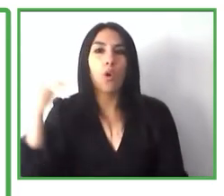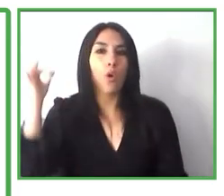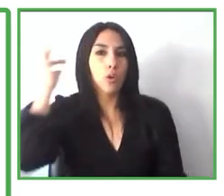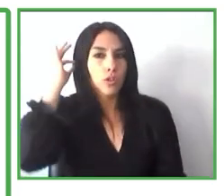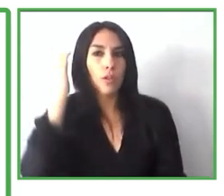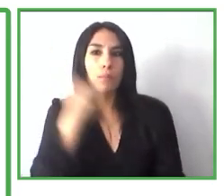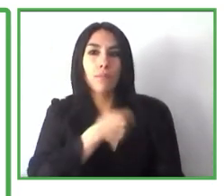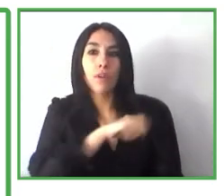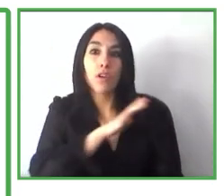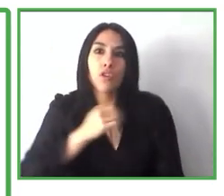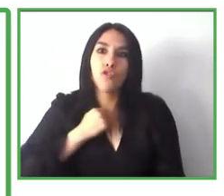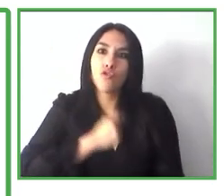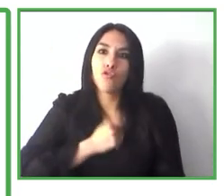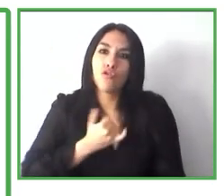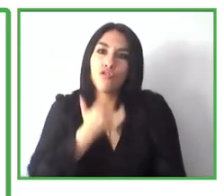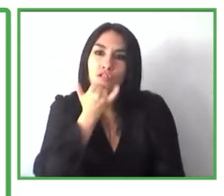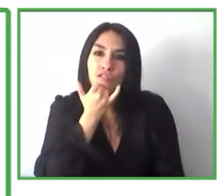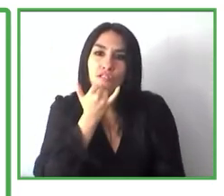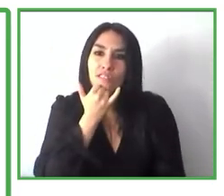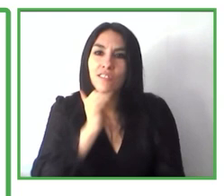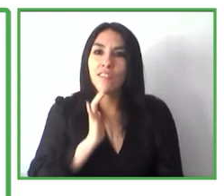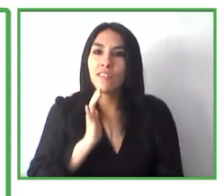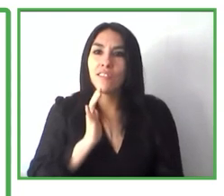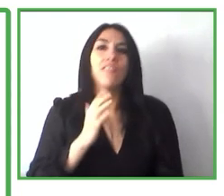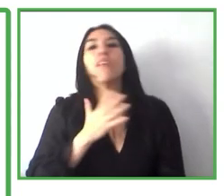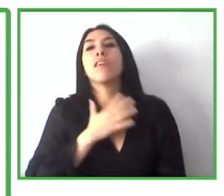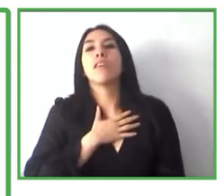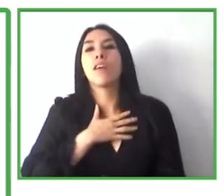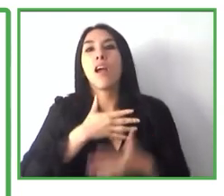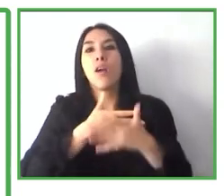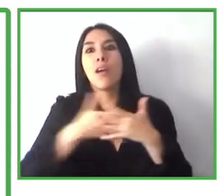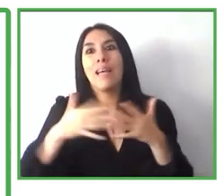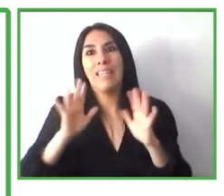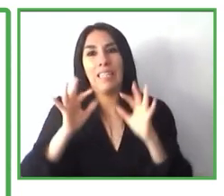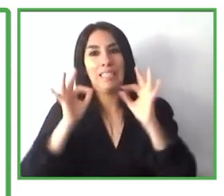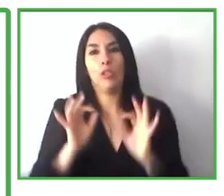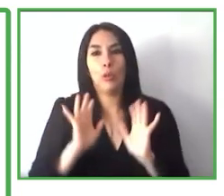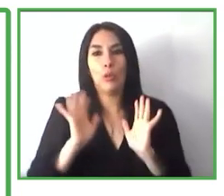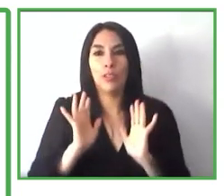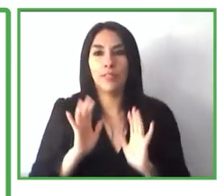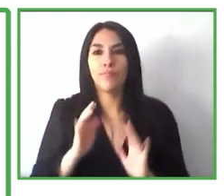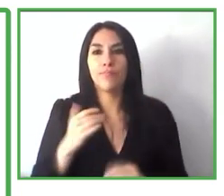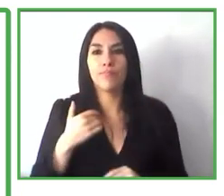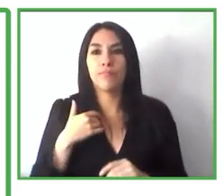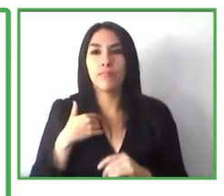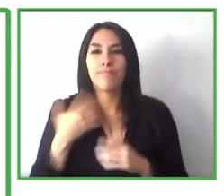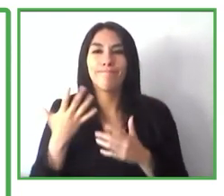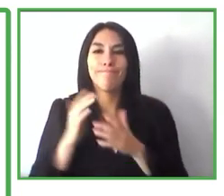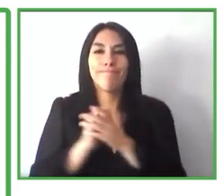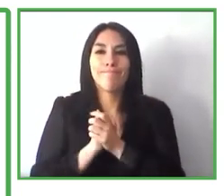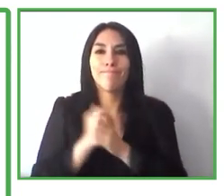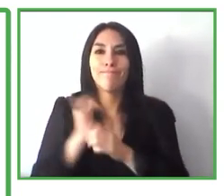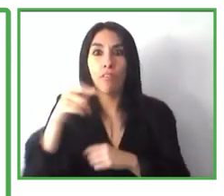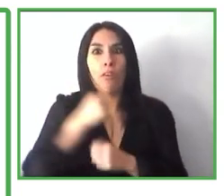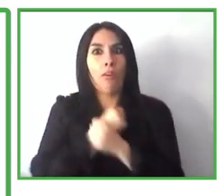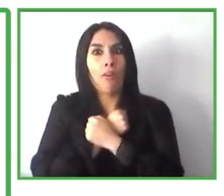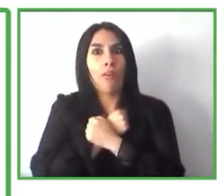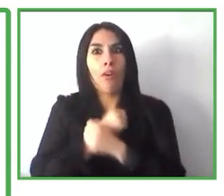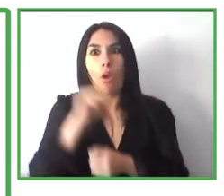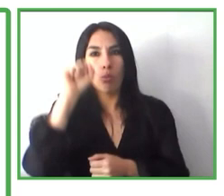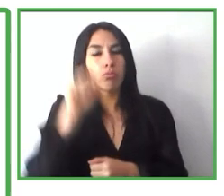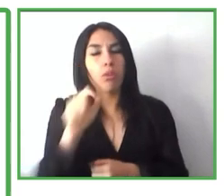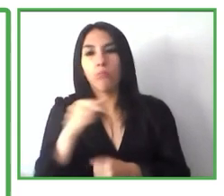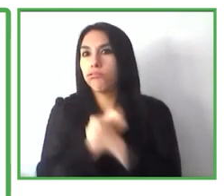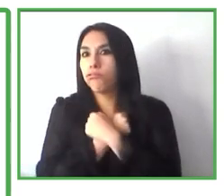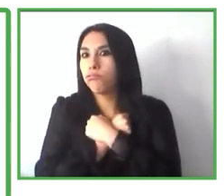Siempre he tenido mucho cariño por Latinoamérica y por ello para mí es un honor poder darles esta presentación. Así